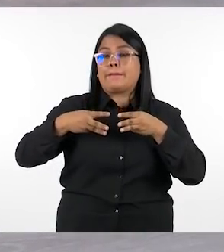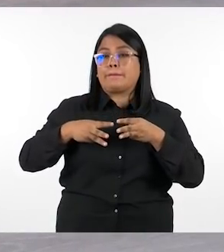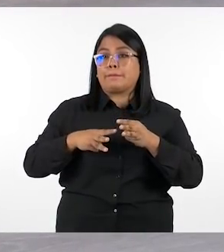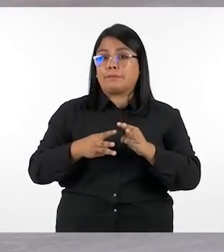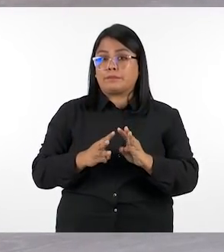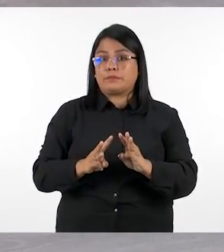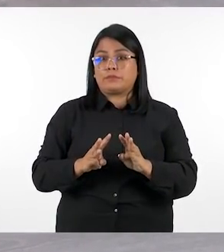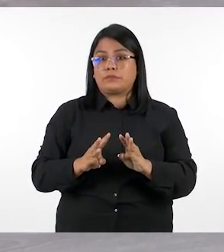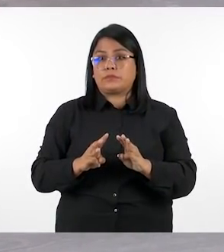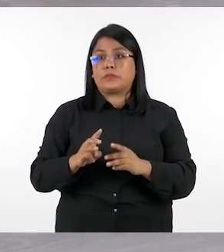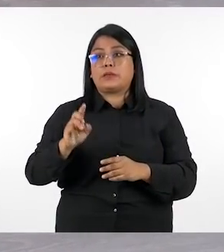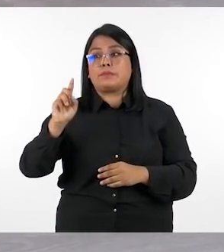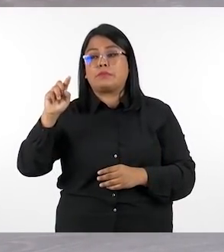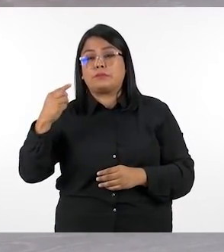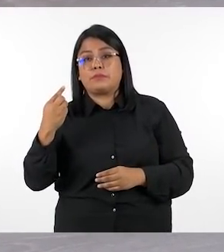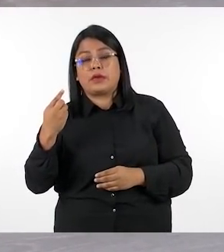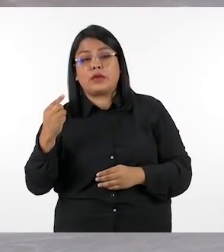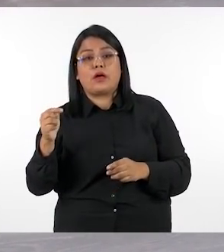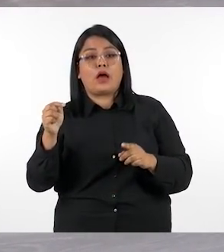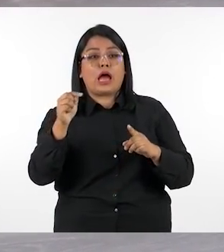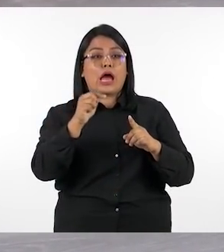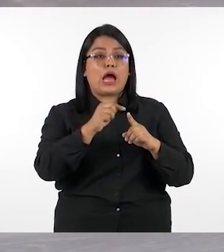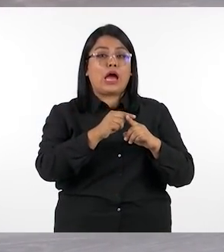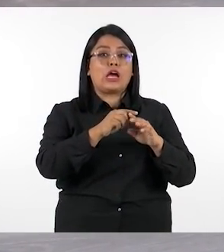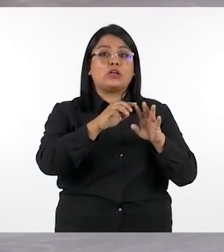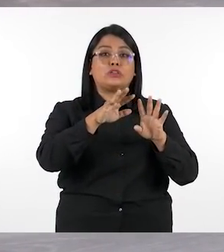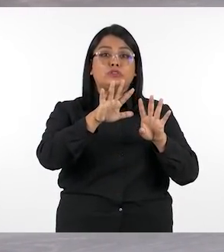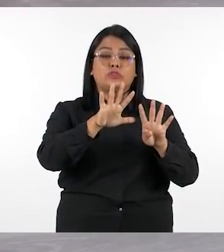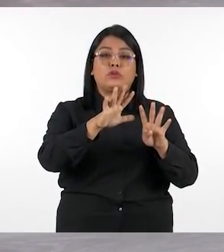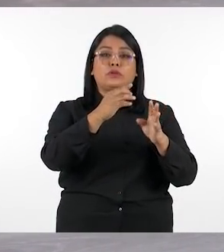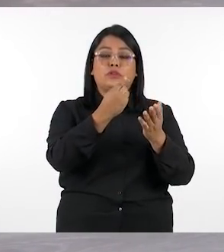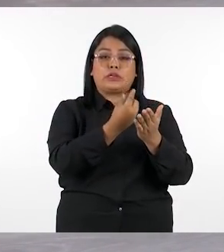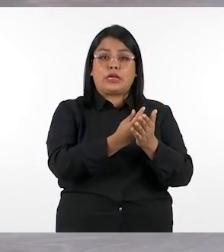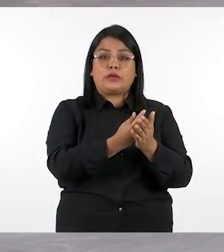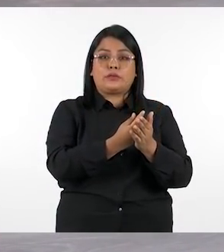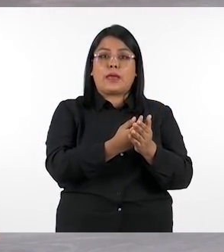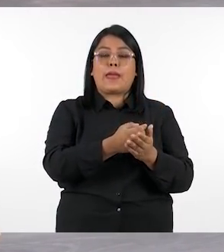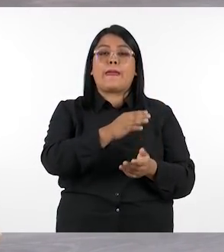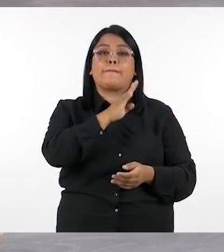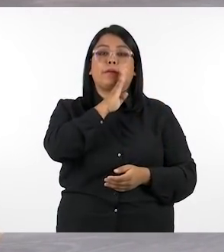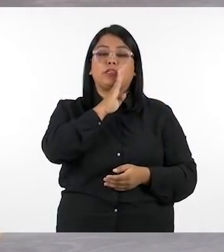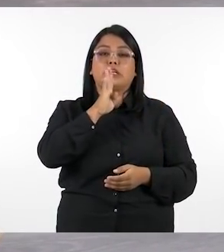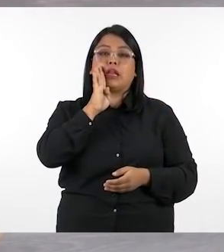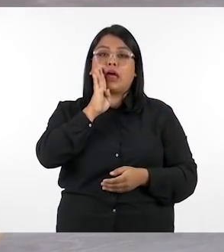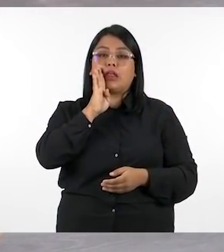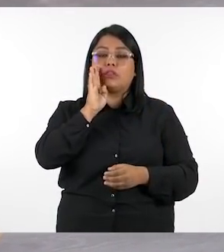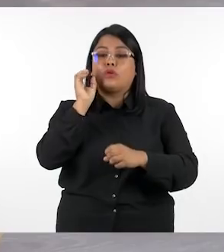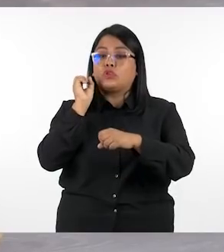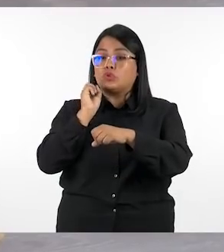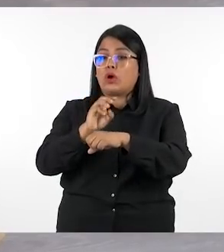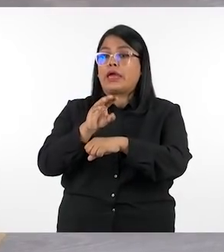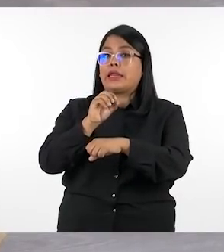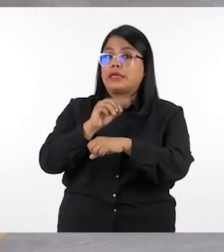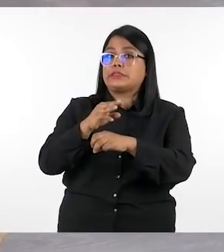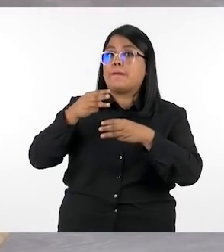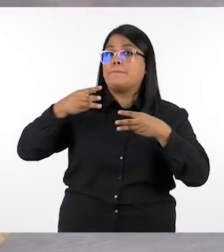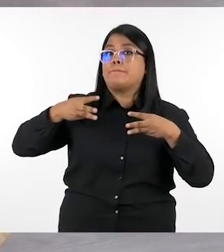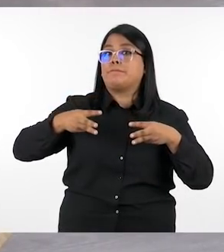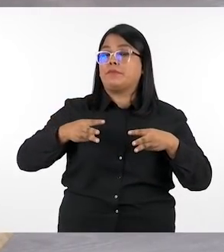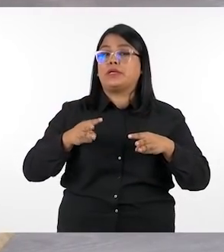aquella que está de primero a noveno grado mientras que en bachillerato la vamos a llamar sugerencia